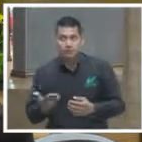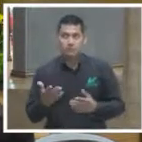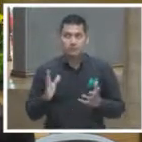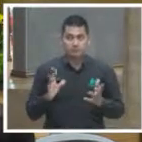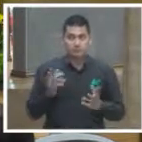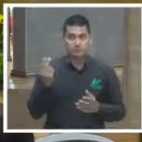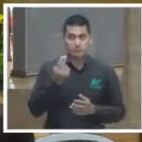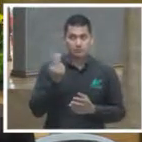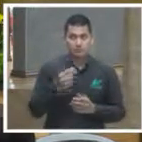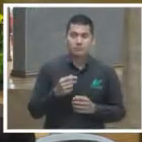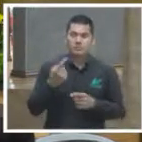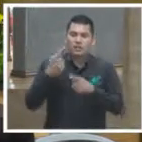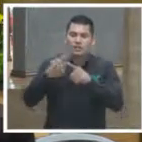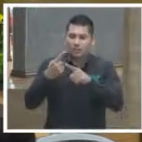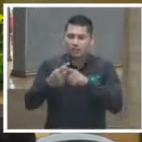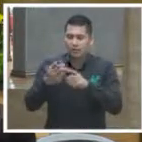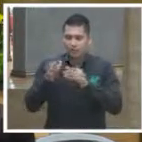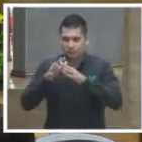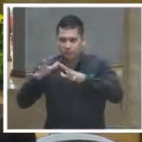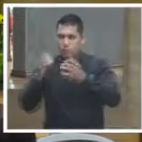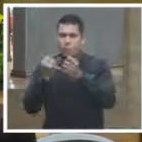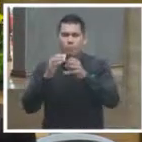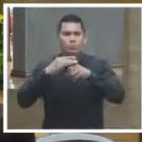punto de inflexión y por qué ese lugar?